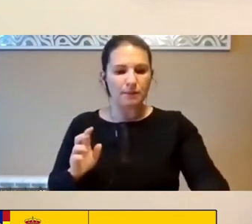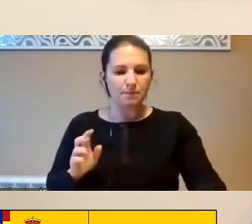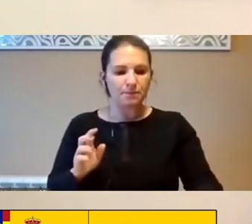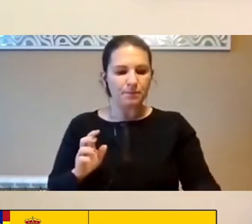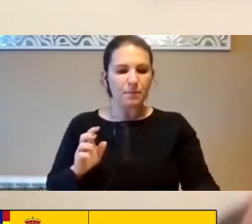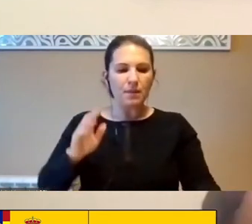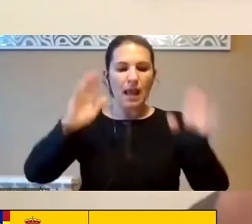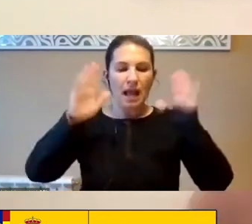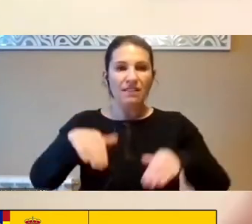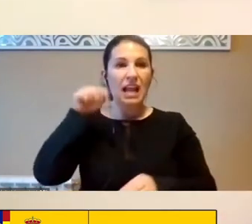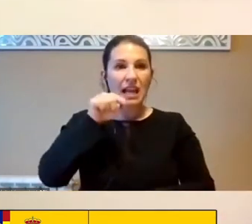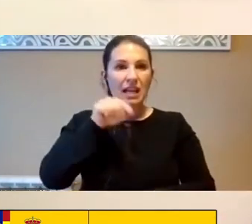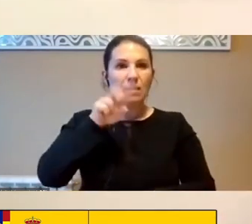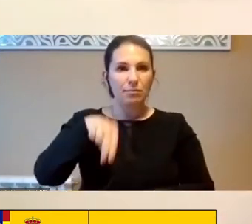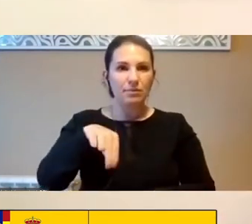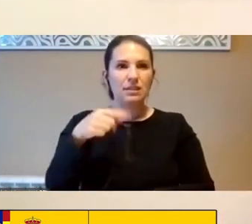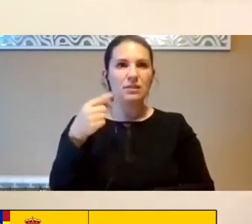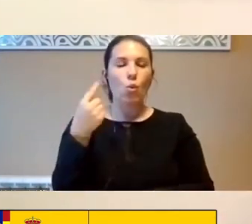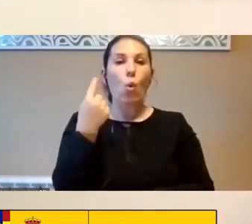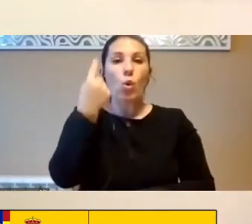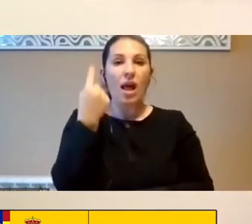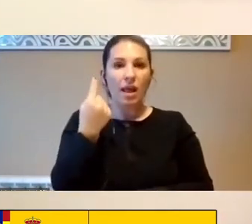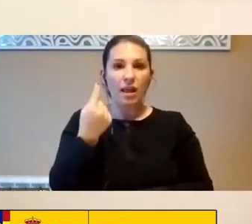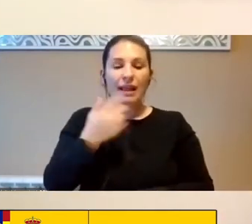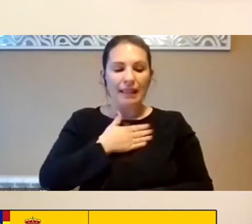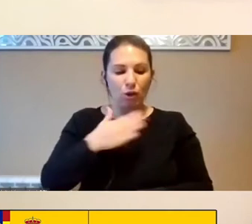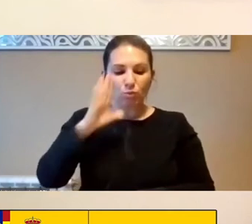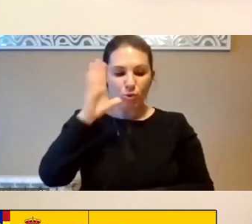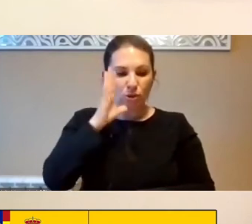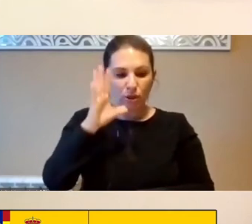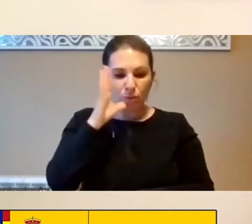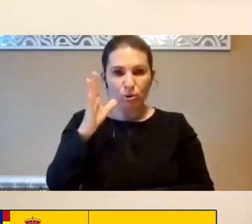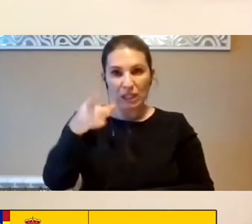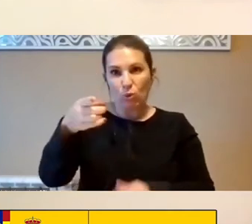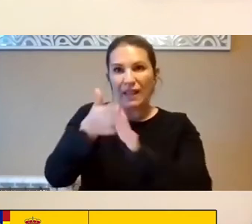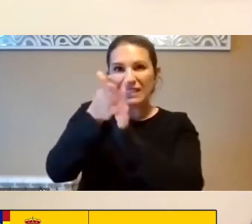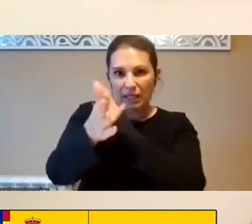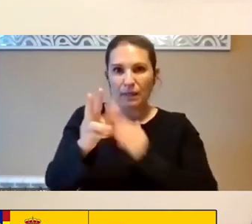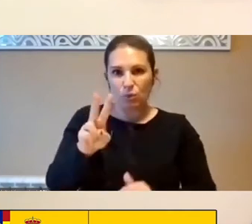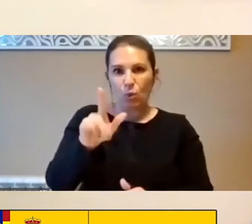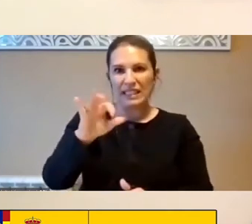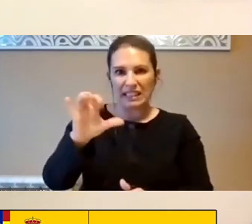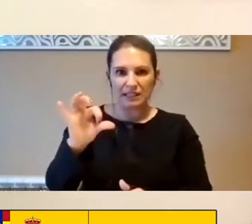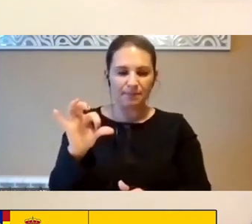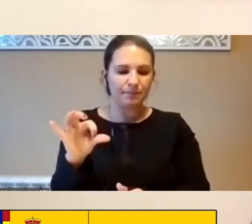Es Una De Las Razones De Lo Que Describe Su Luis Y